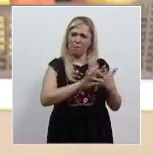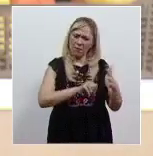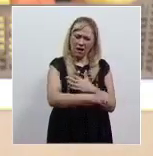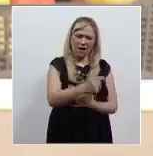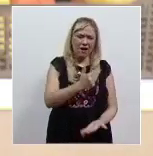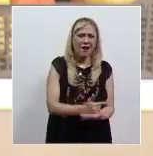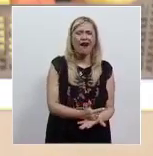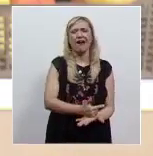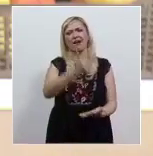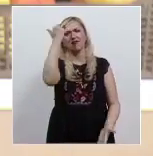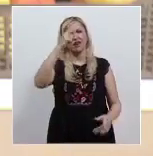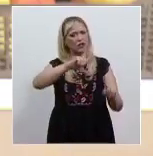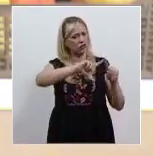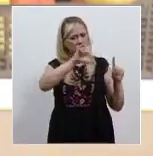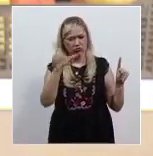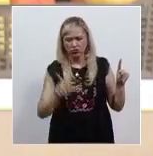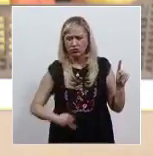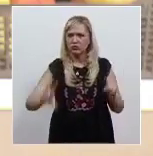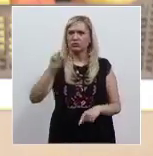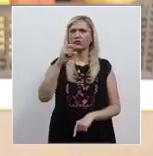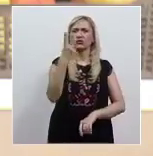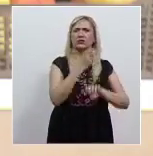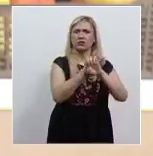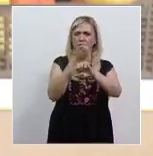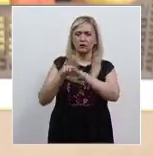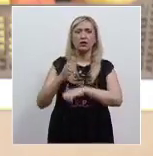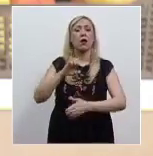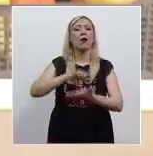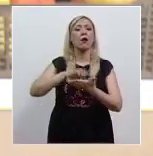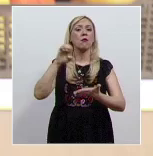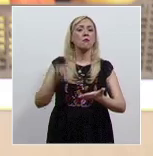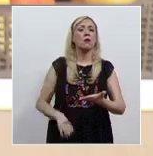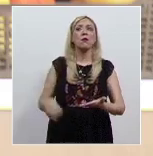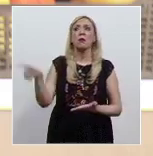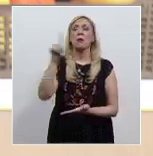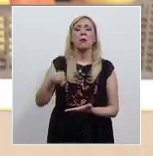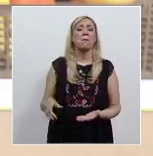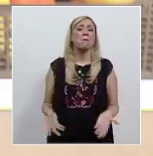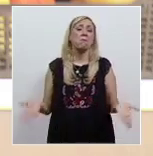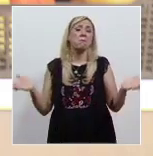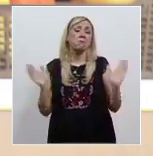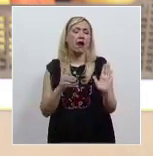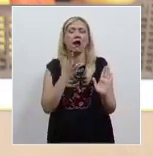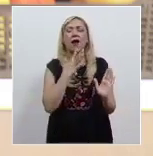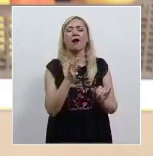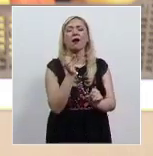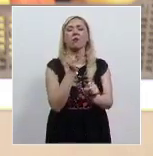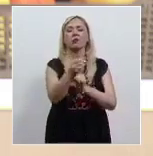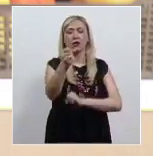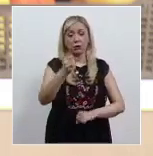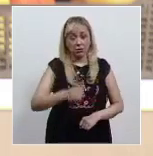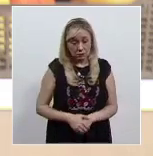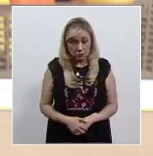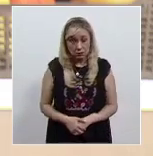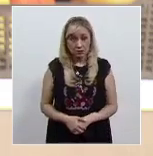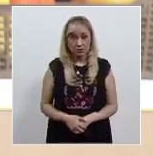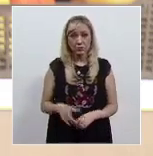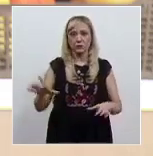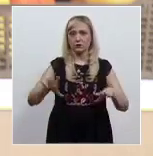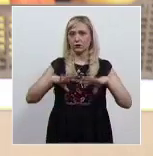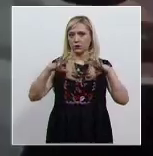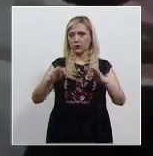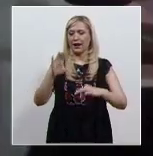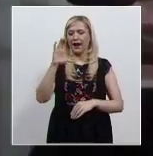Desafortunadamente, solo ha quedado en algunos estados como agravantes. De acuerdo con cifras de la Fundación Carmen Sánchez,